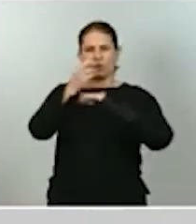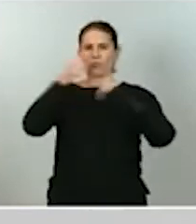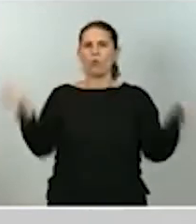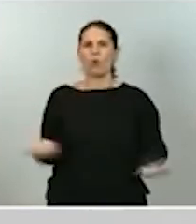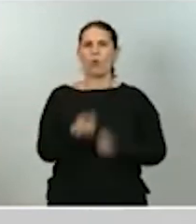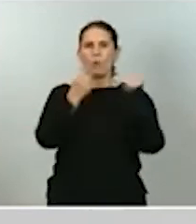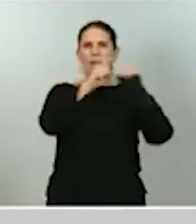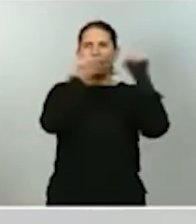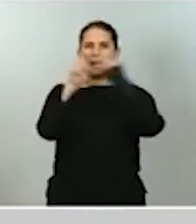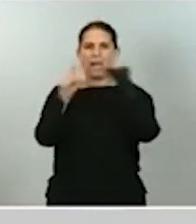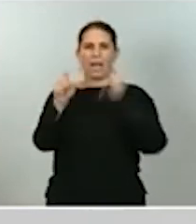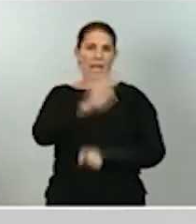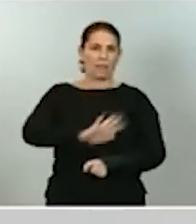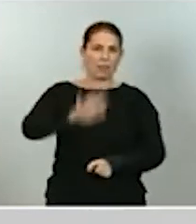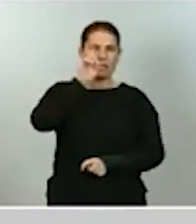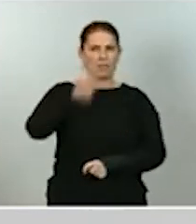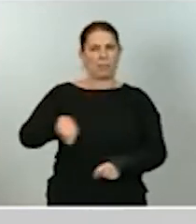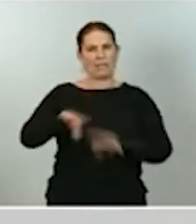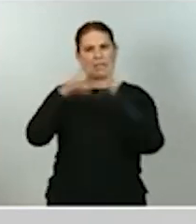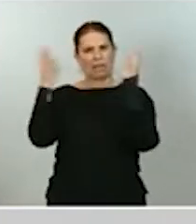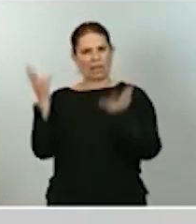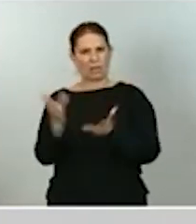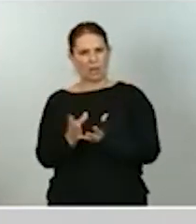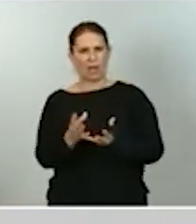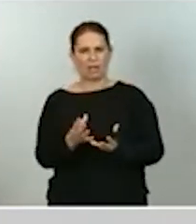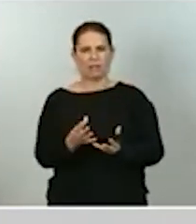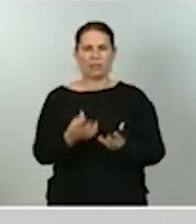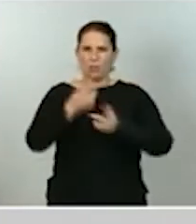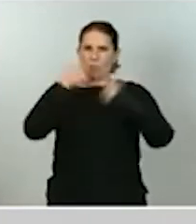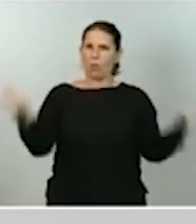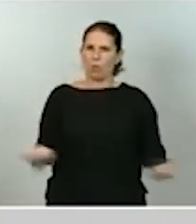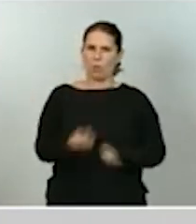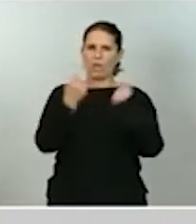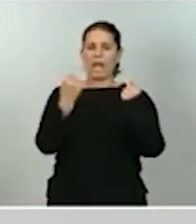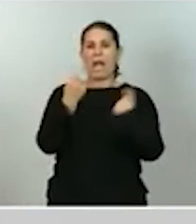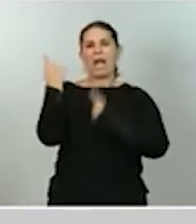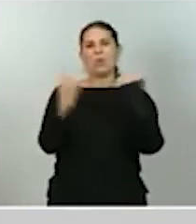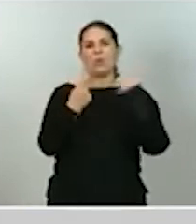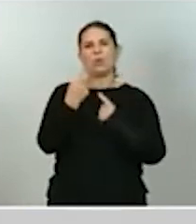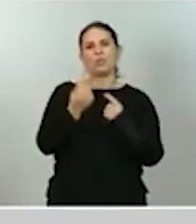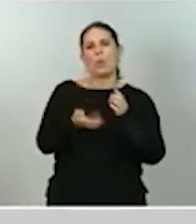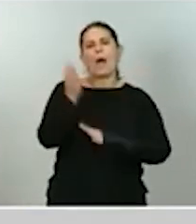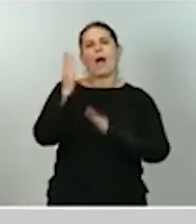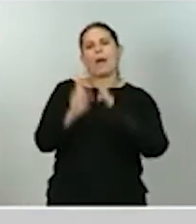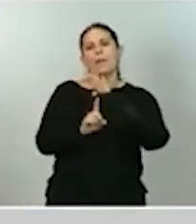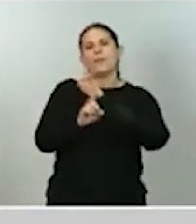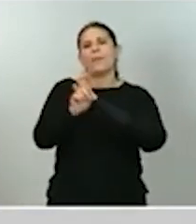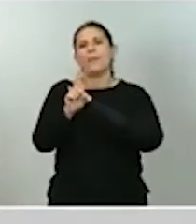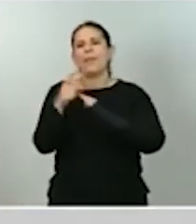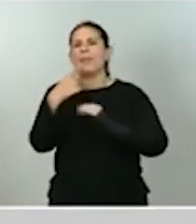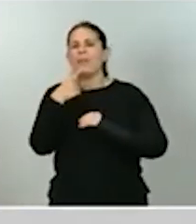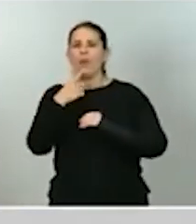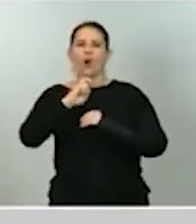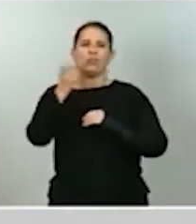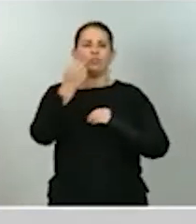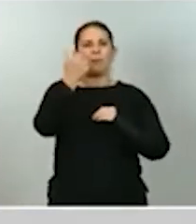nacionales e internacionales, algunas revisiones a la alza, otras a la baja, pero todas